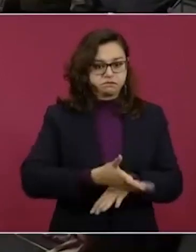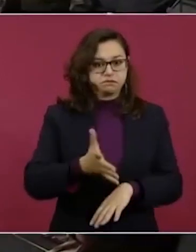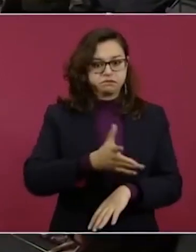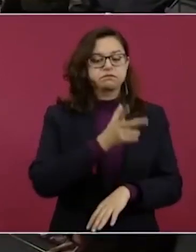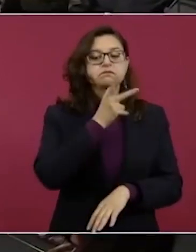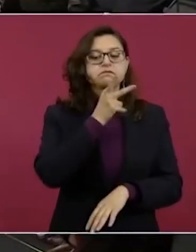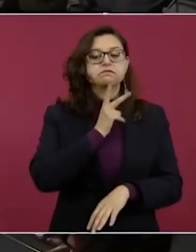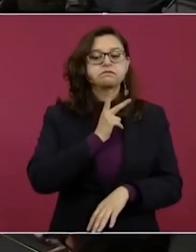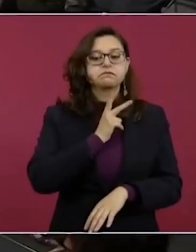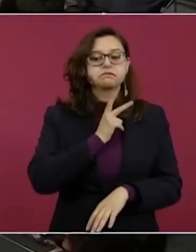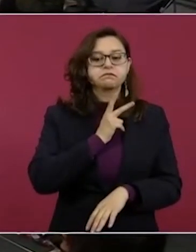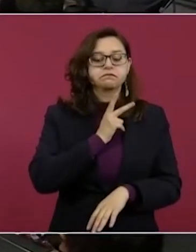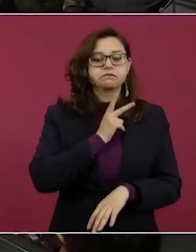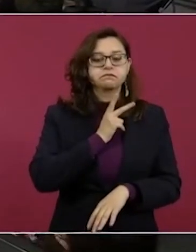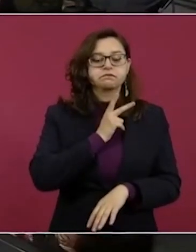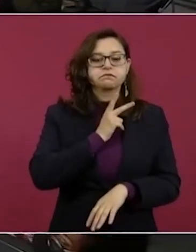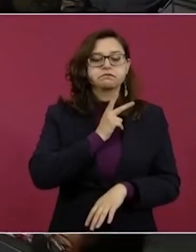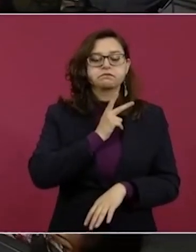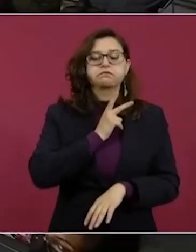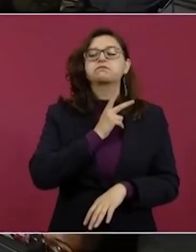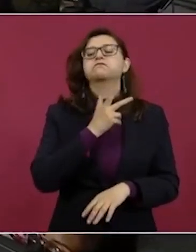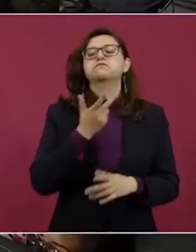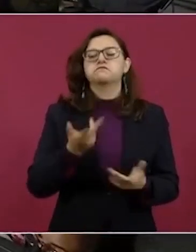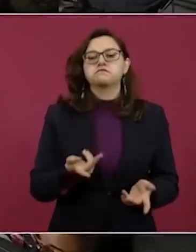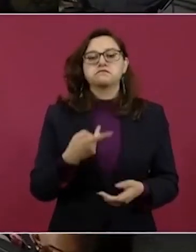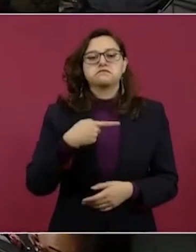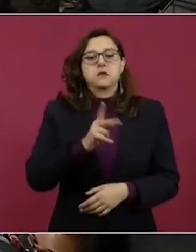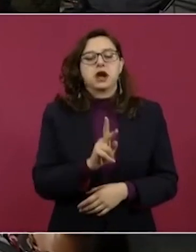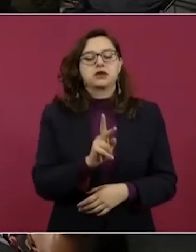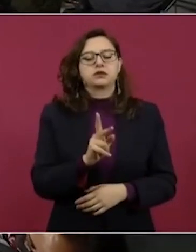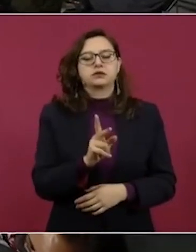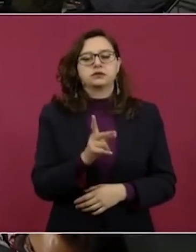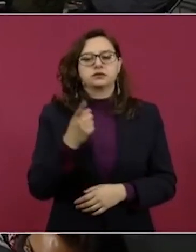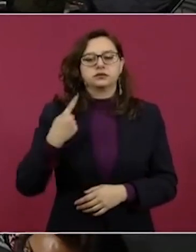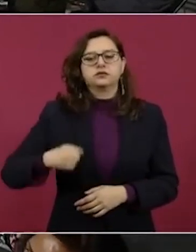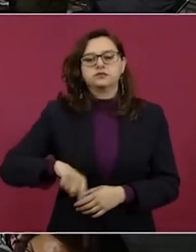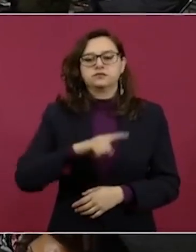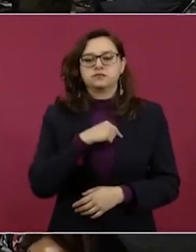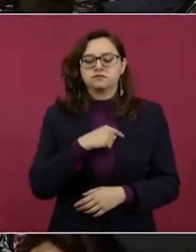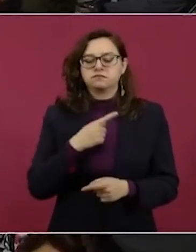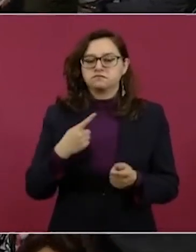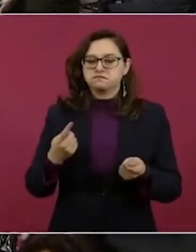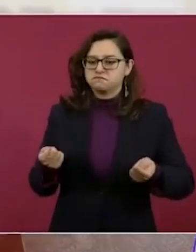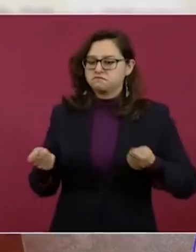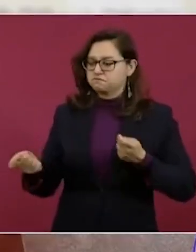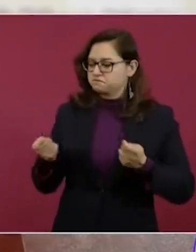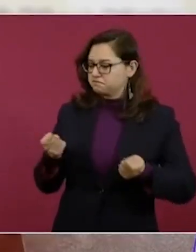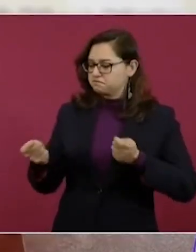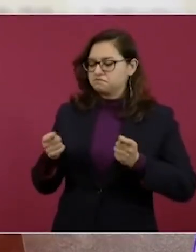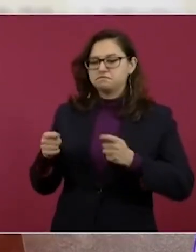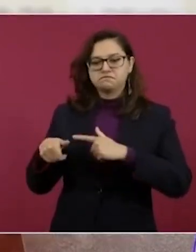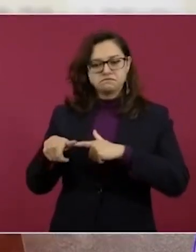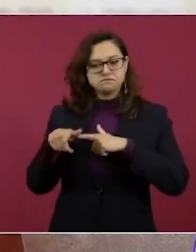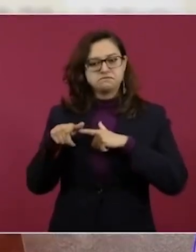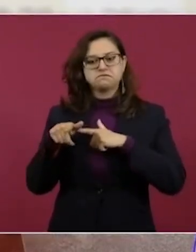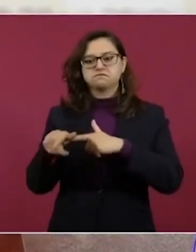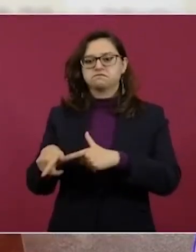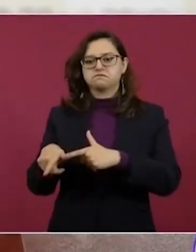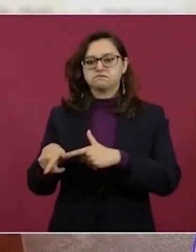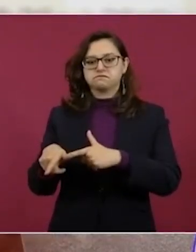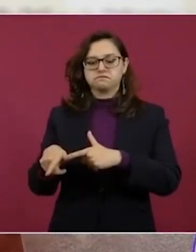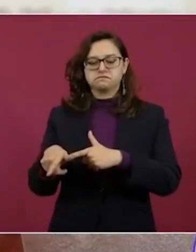A nosotros no nos afecta, esto